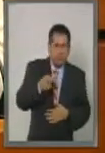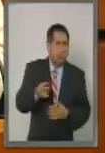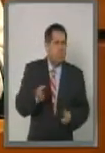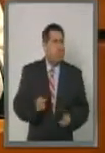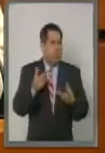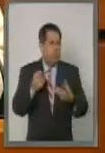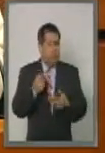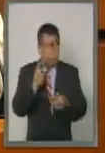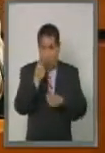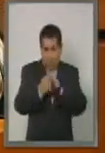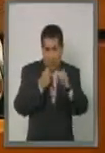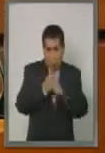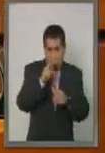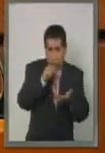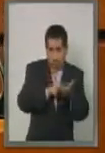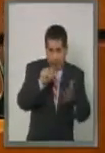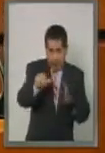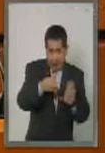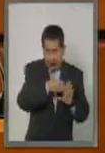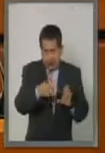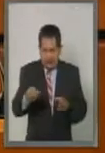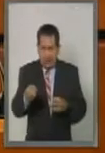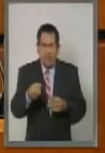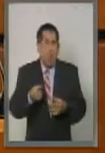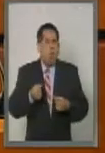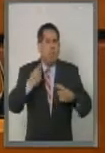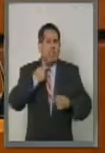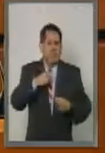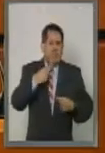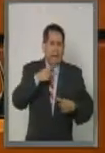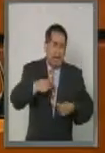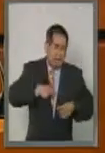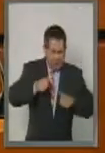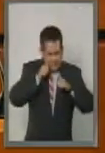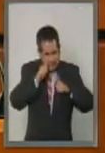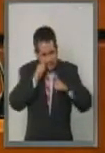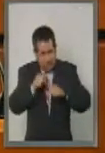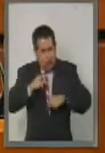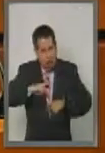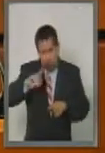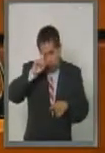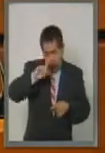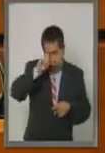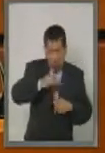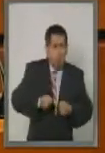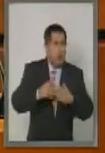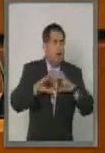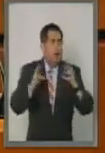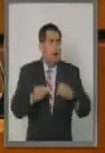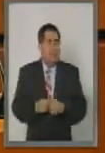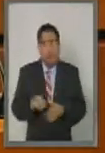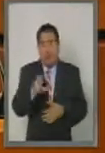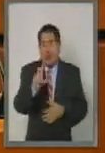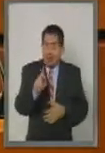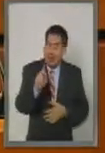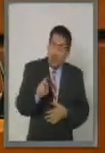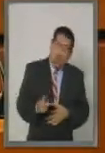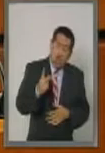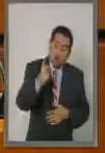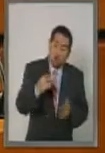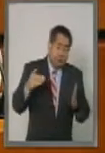solo en ese año se habían recibido, atendido y orientado a más de 32 mil